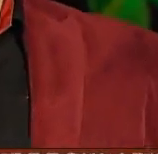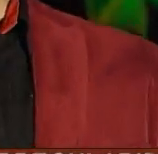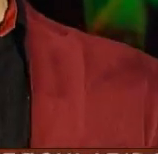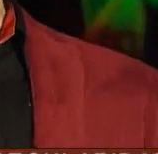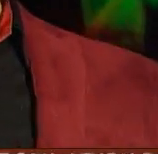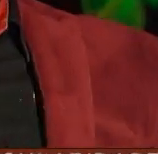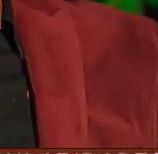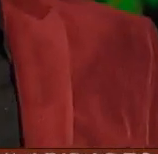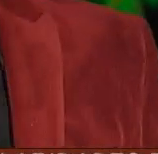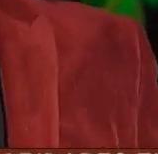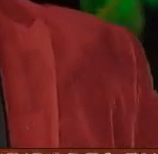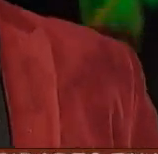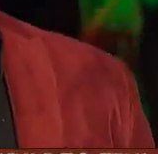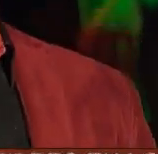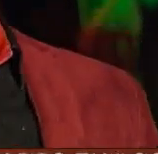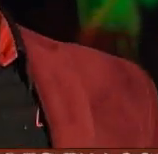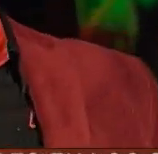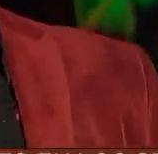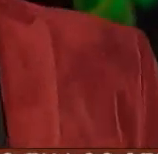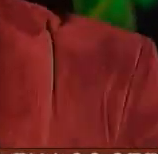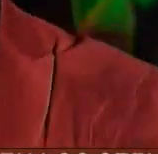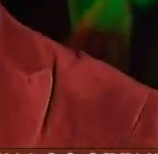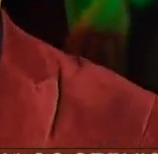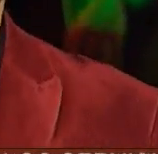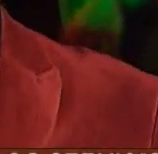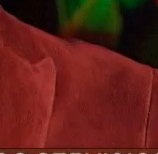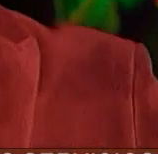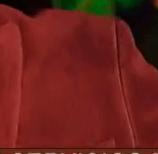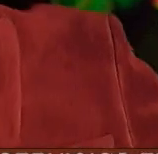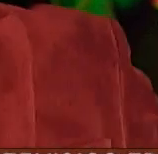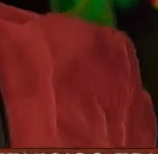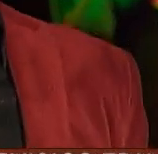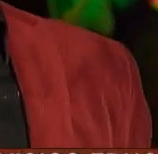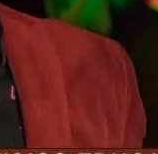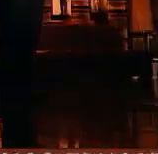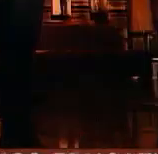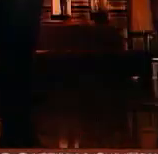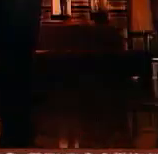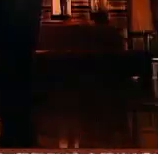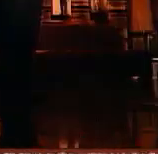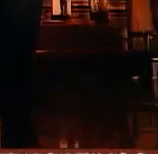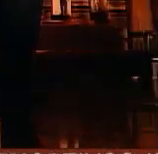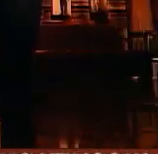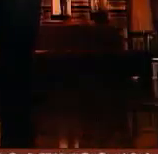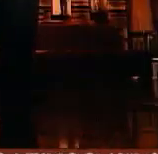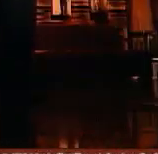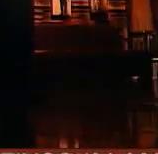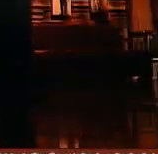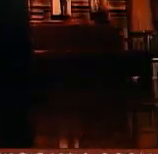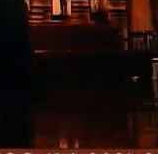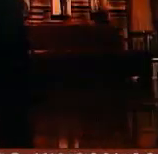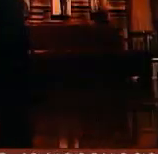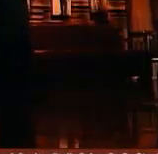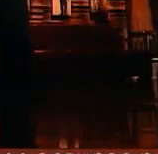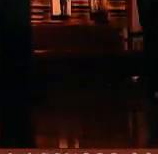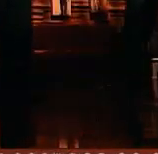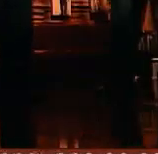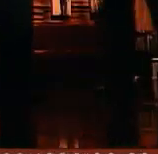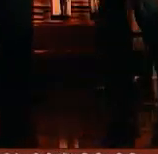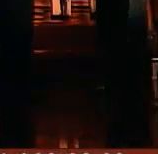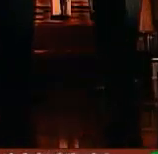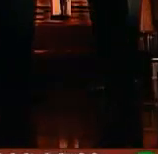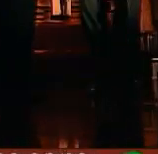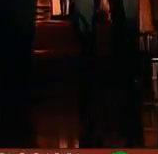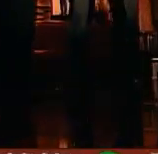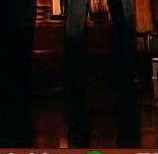manifestación artística esto quiere decir por ejemplo hay un programa el primer programa que se llama recuerdos del swing invitamos al